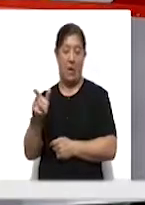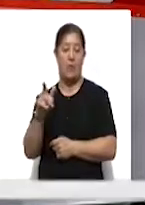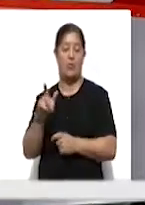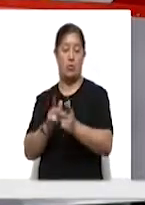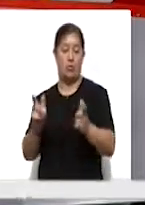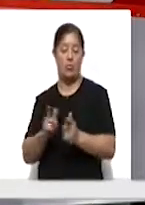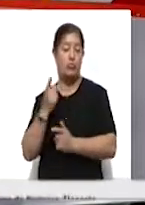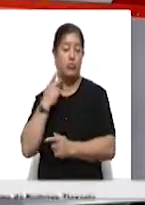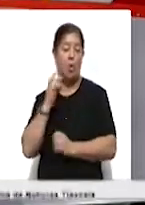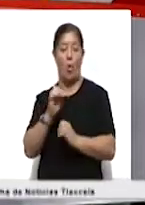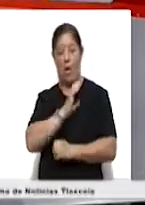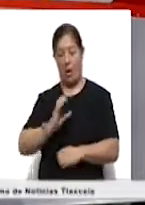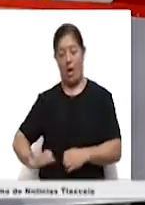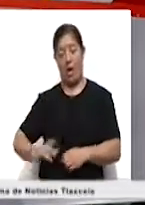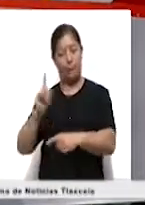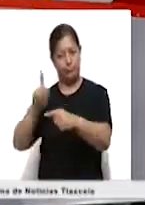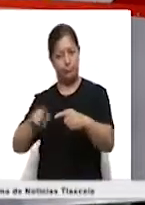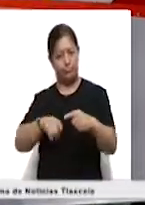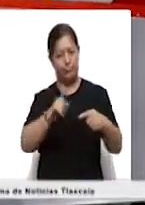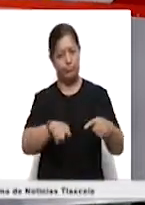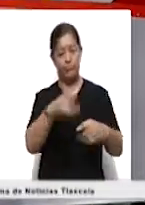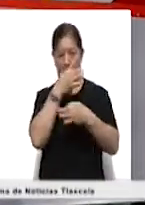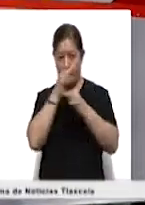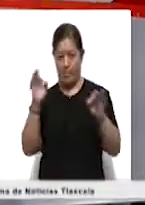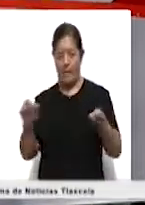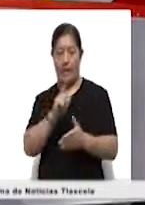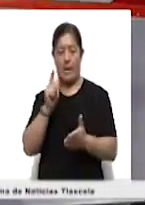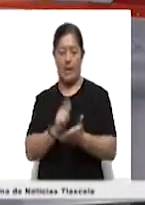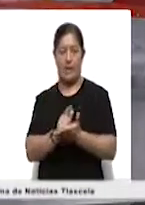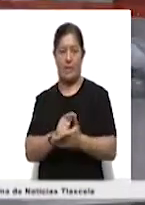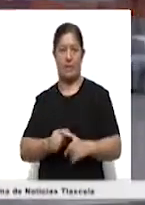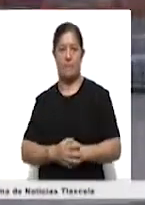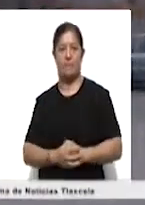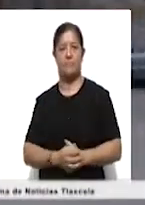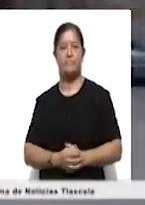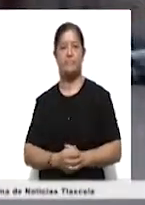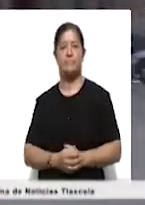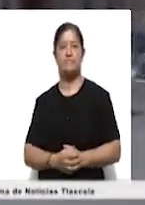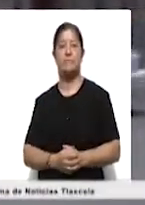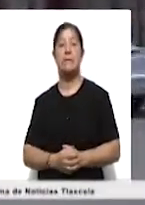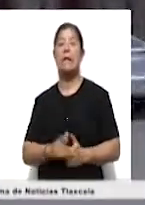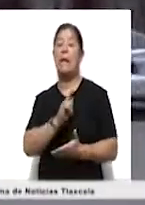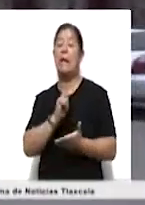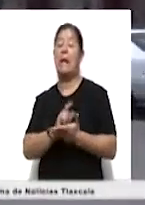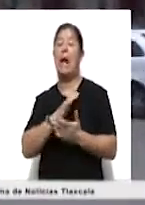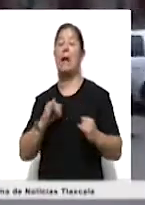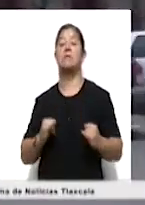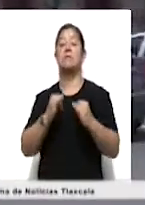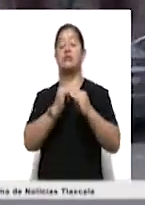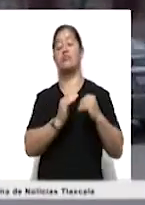partidos políticos o candidatos, como lo establece la ley vigente. Como lo establece la Ley de Instituciones y